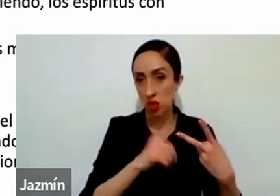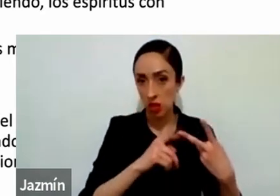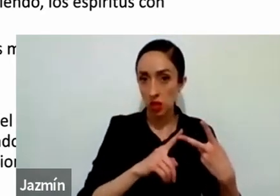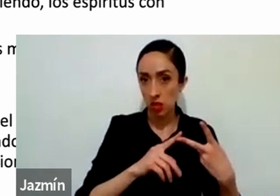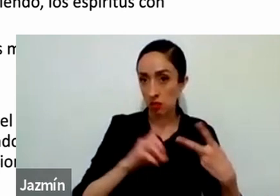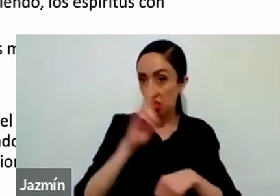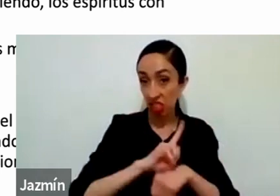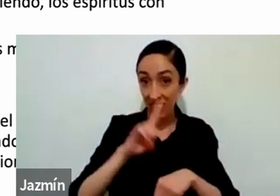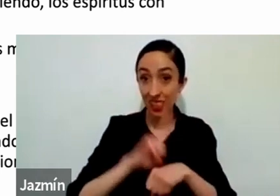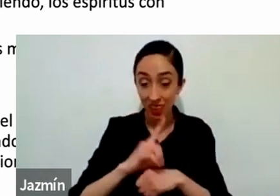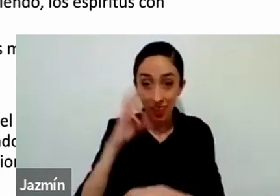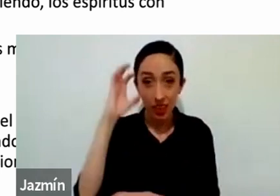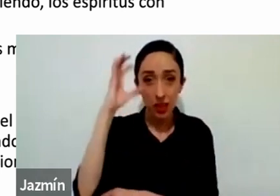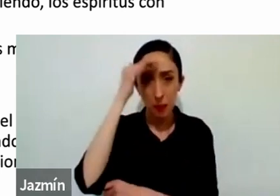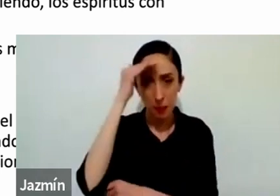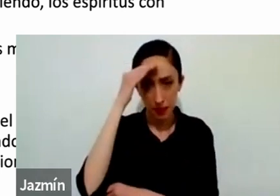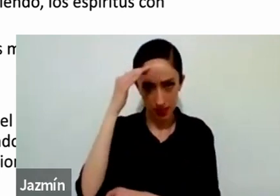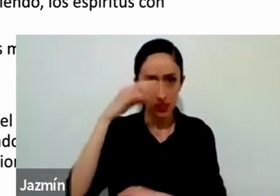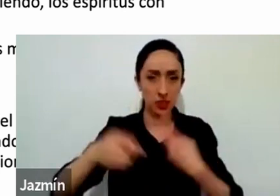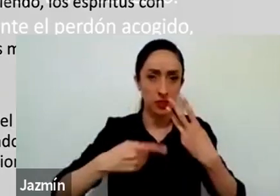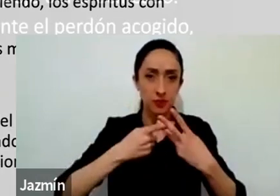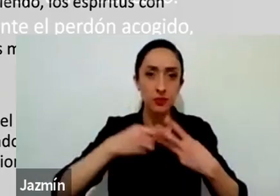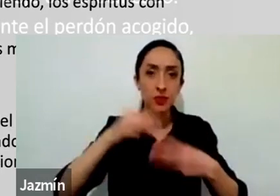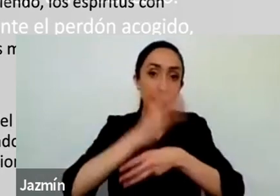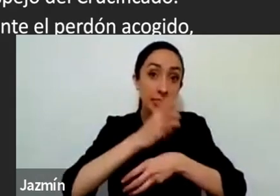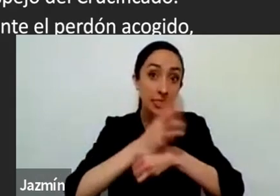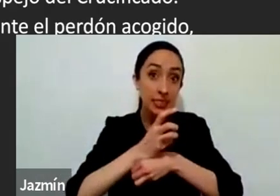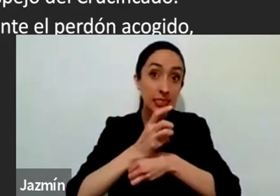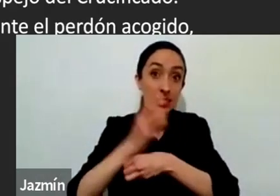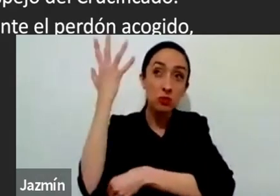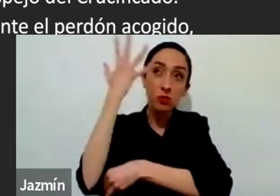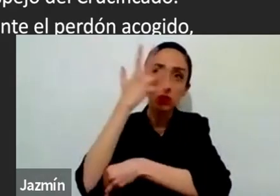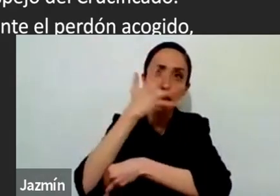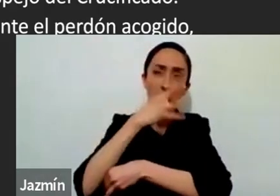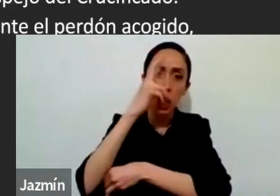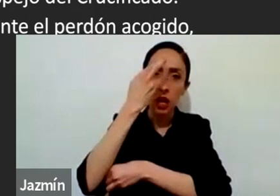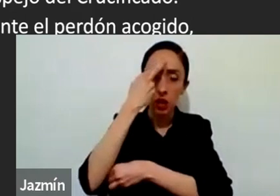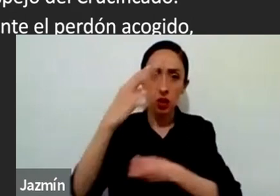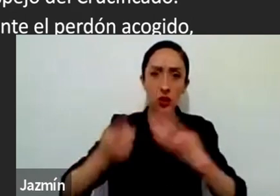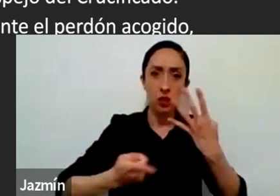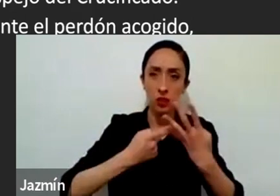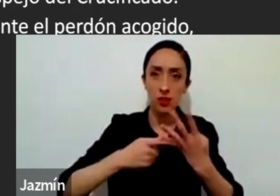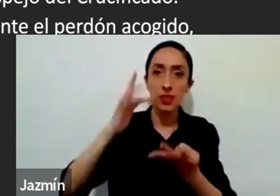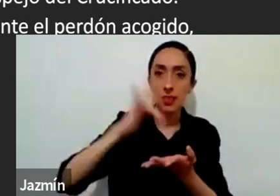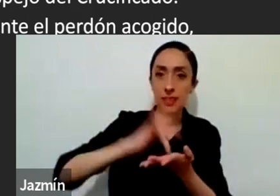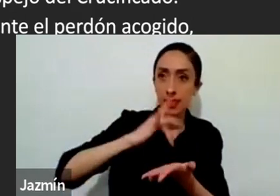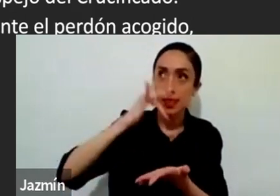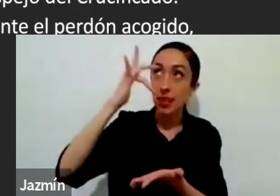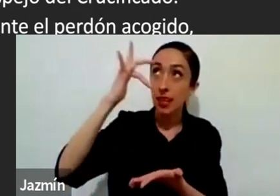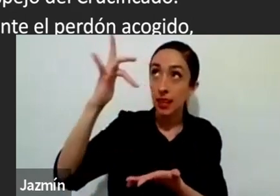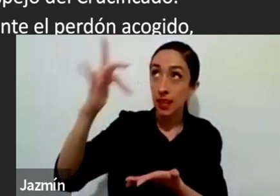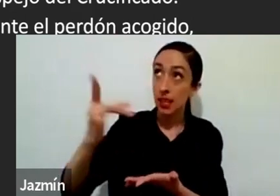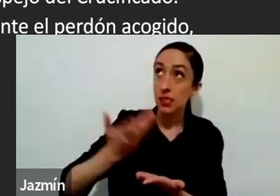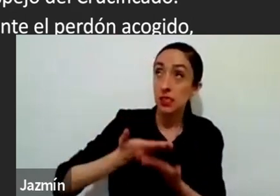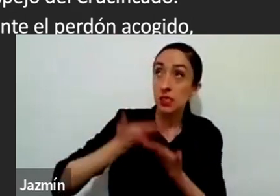precisamente hacer esa autoevaluación y repasar el día. Paso número cuatro, depende de lo que surja en esa